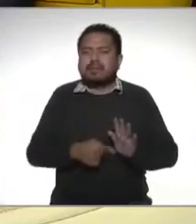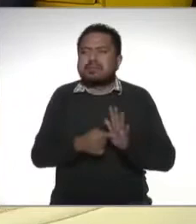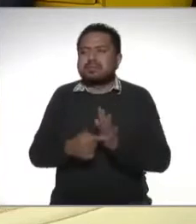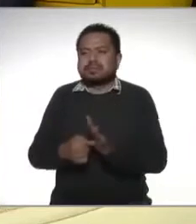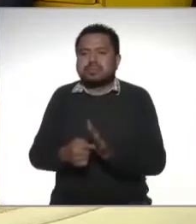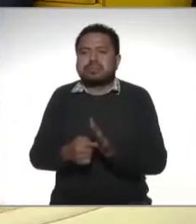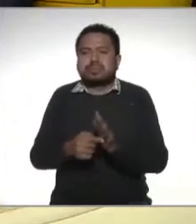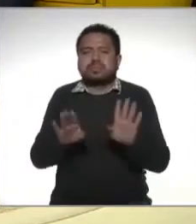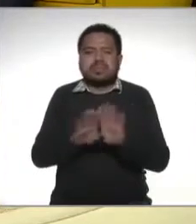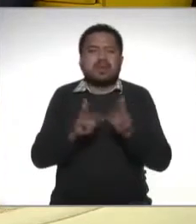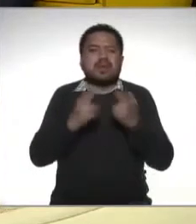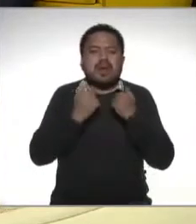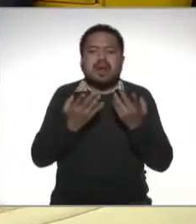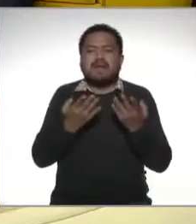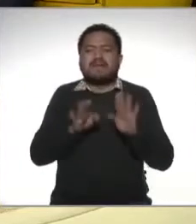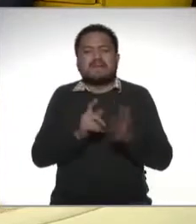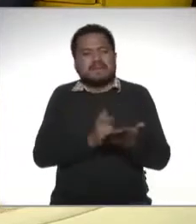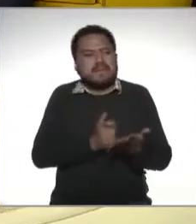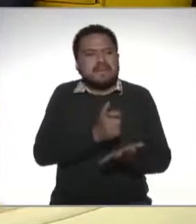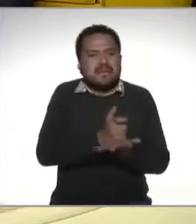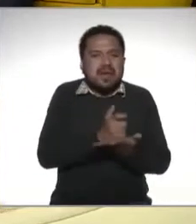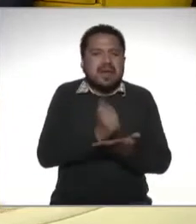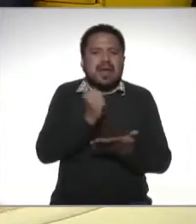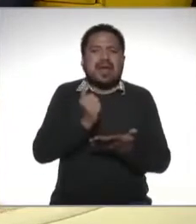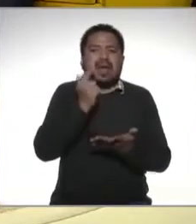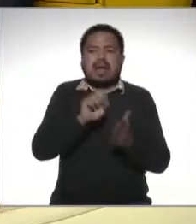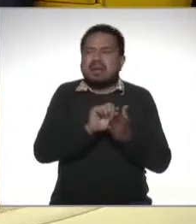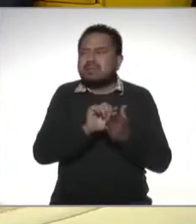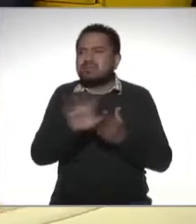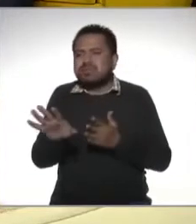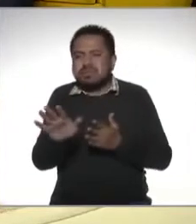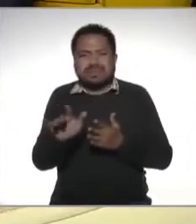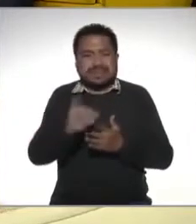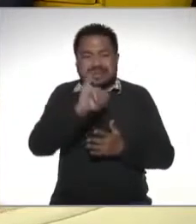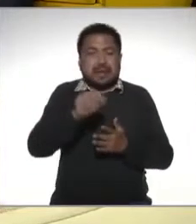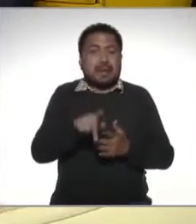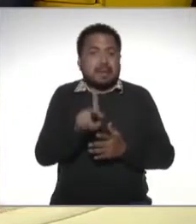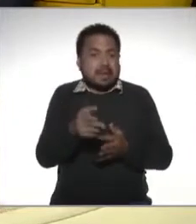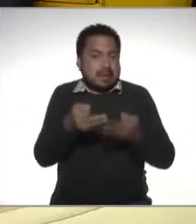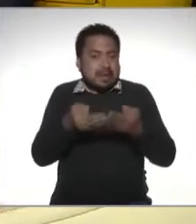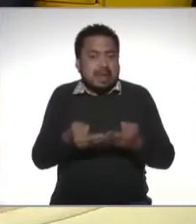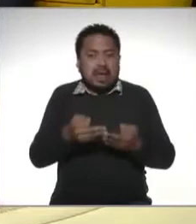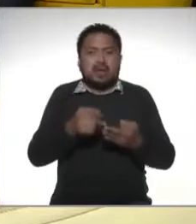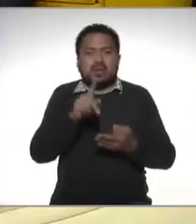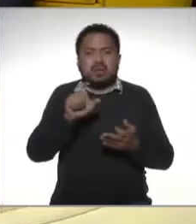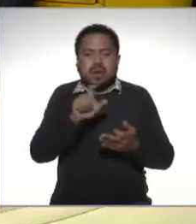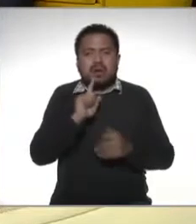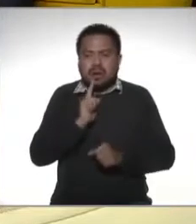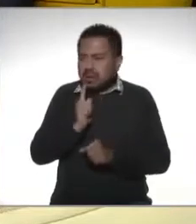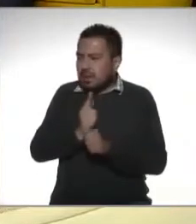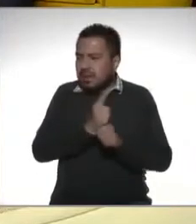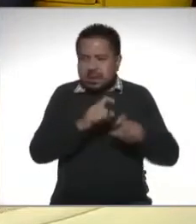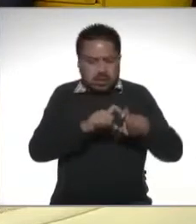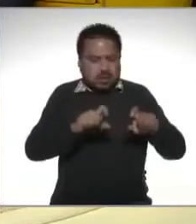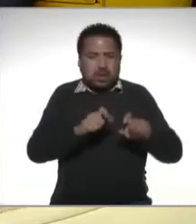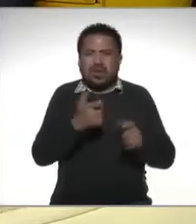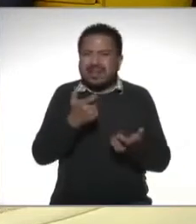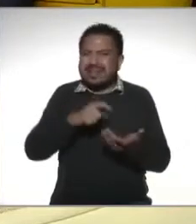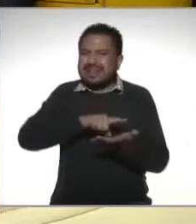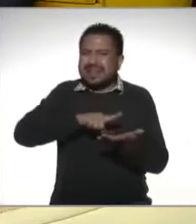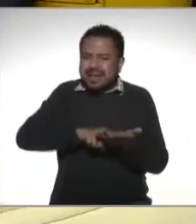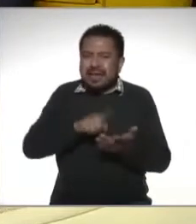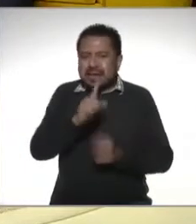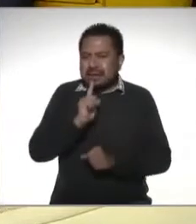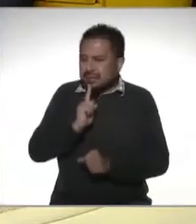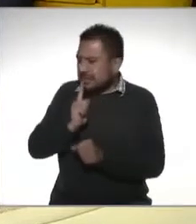declaración o nunca fueron al banco o nunca hicieron una transferencia pero la realidad es que cada vez ves tu recibo de nómina ahí vas